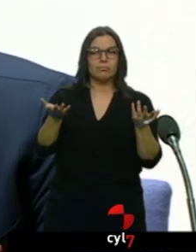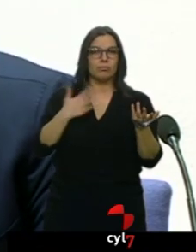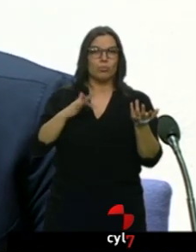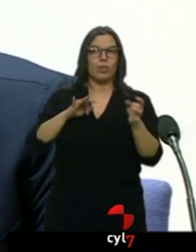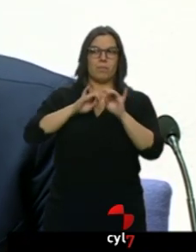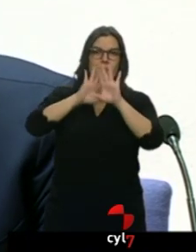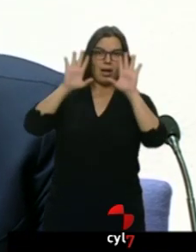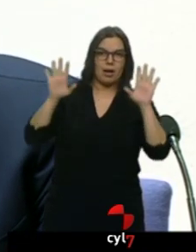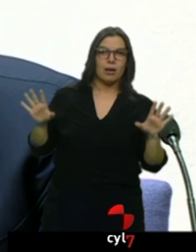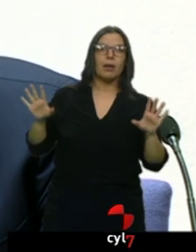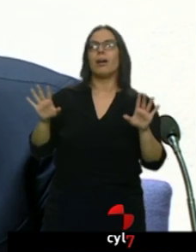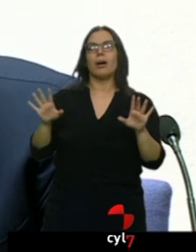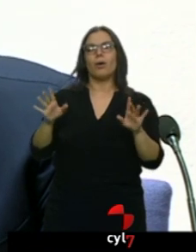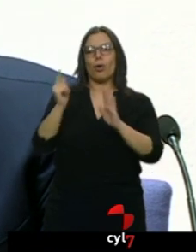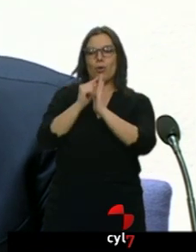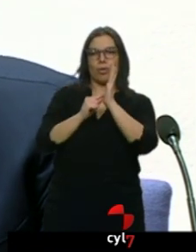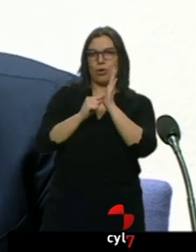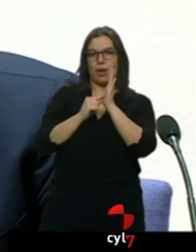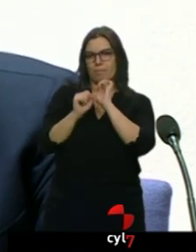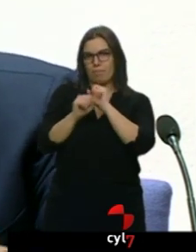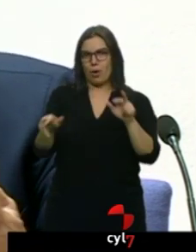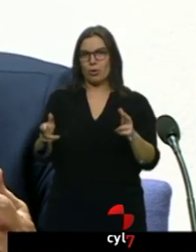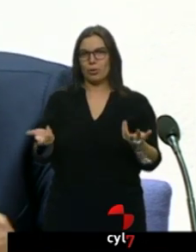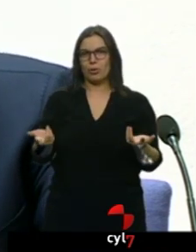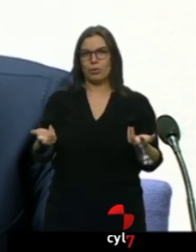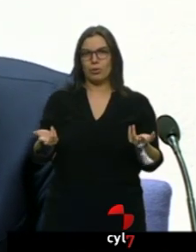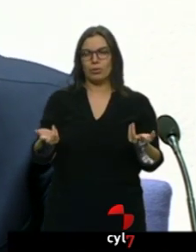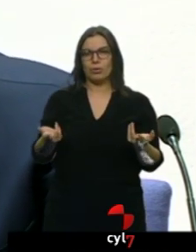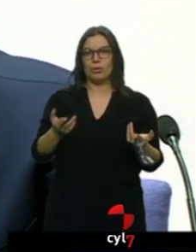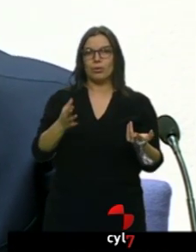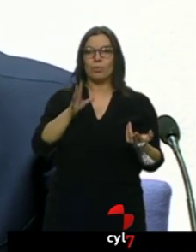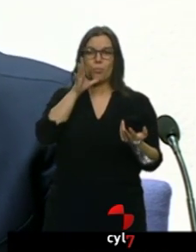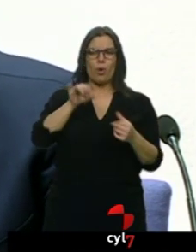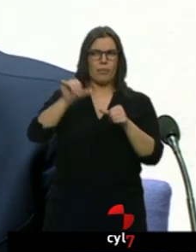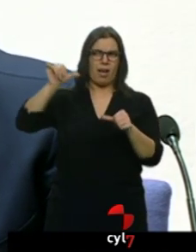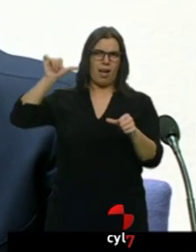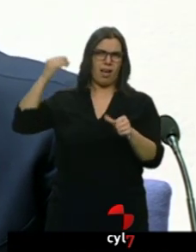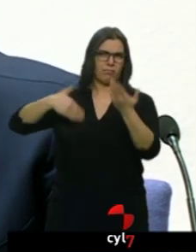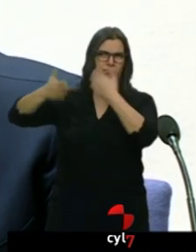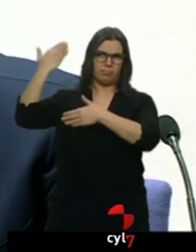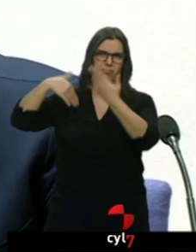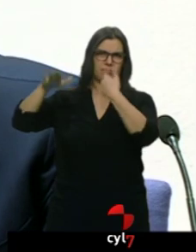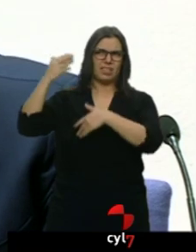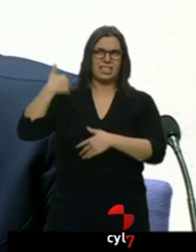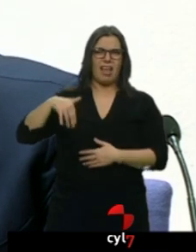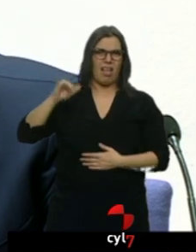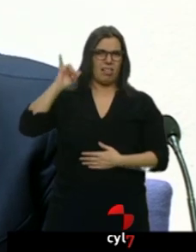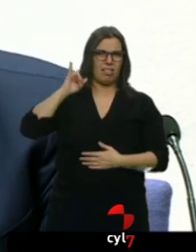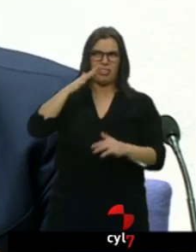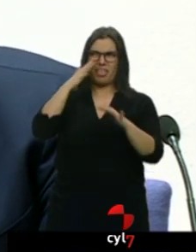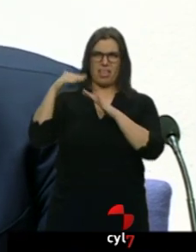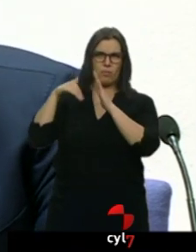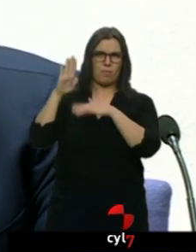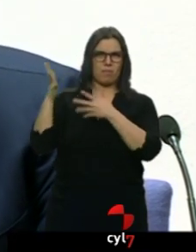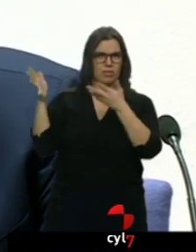precariedad, en el sentido de que esa figura que ya existió hace una década aproximadamente supone